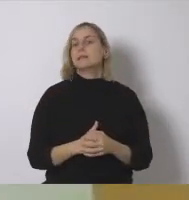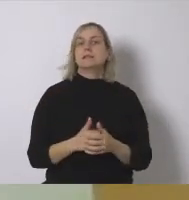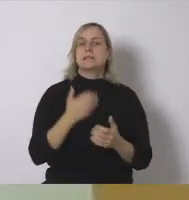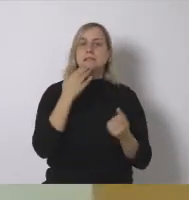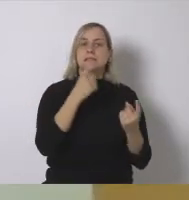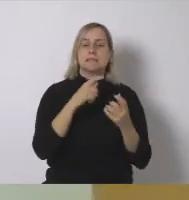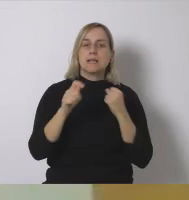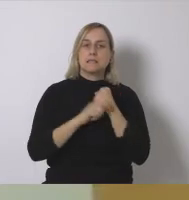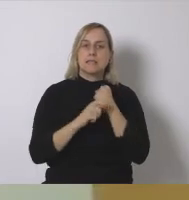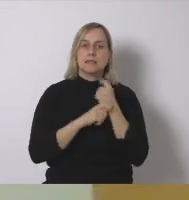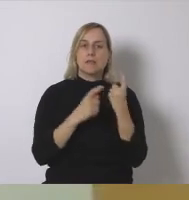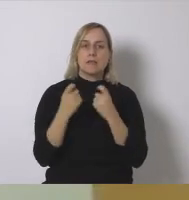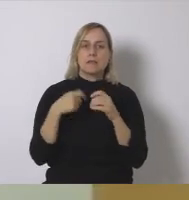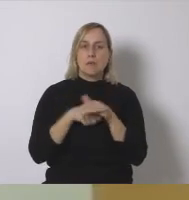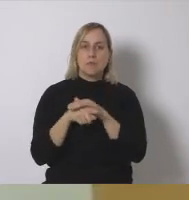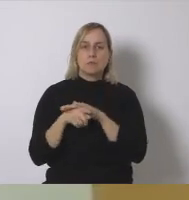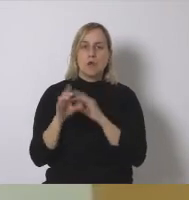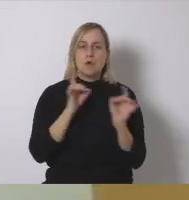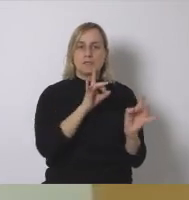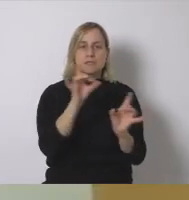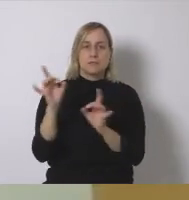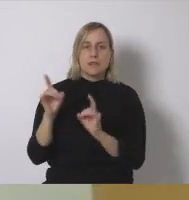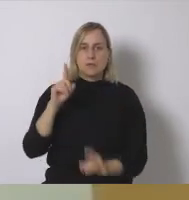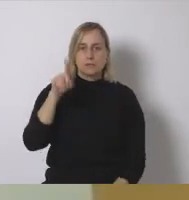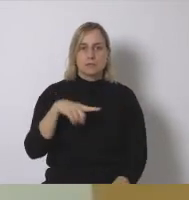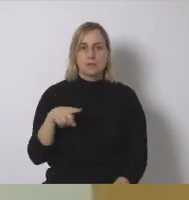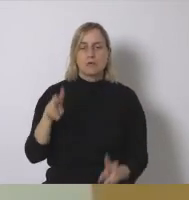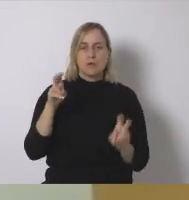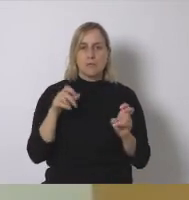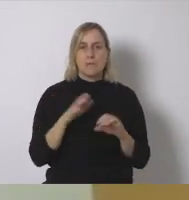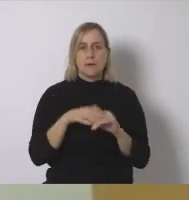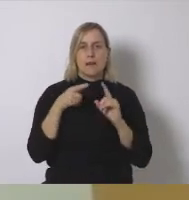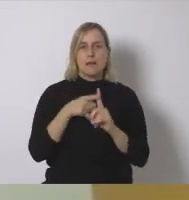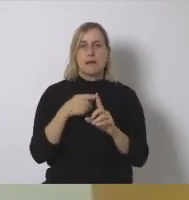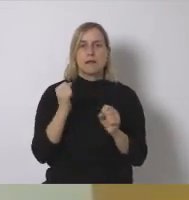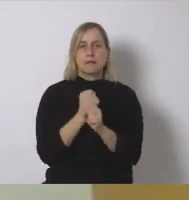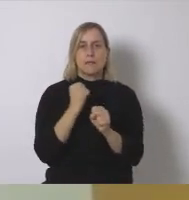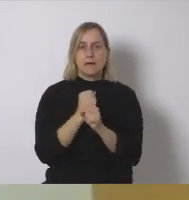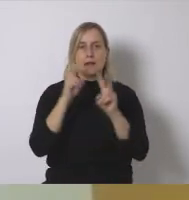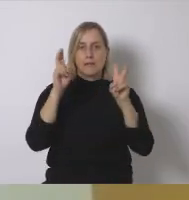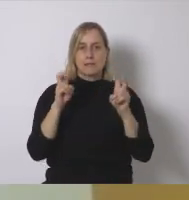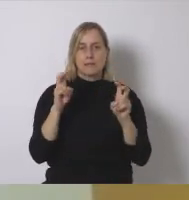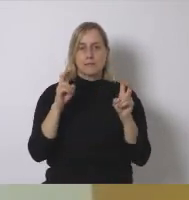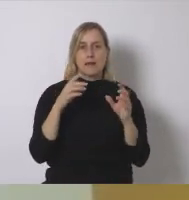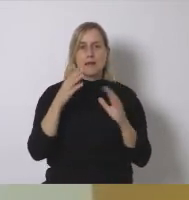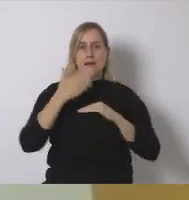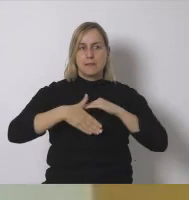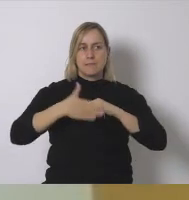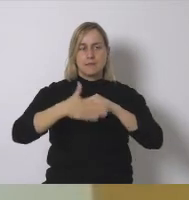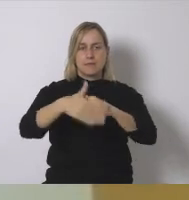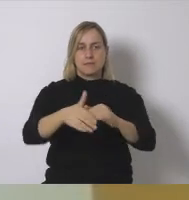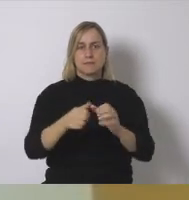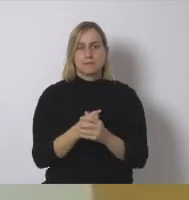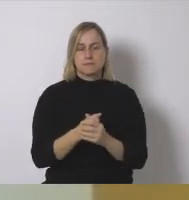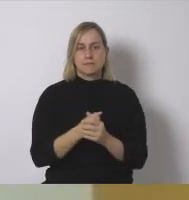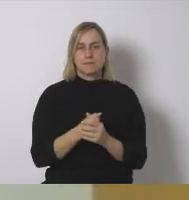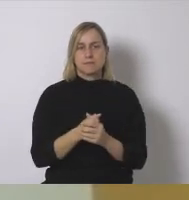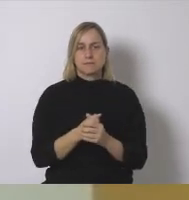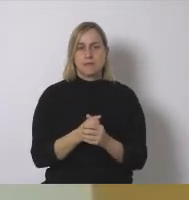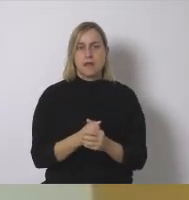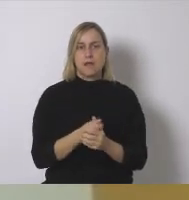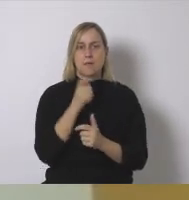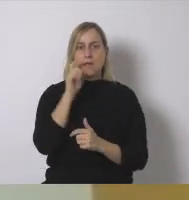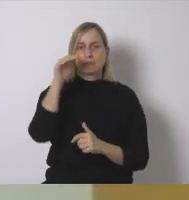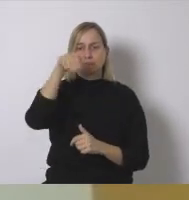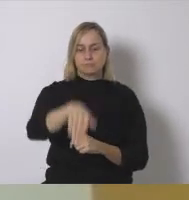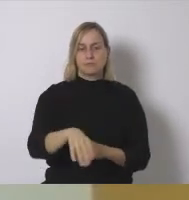si necesitamos también buscar estrategias de educación y sensibilización para trabajar